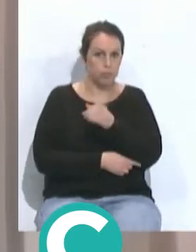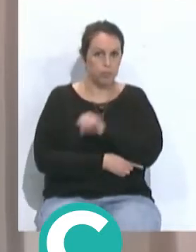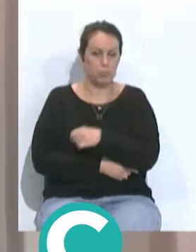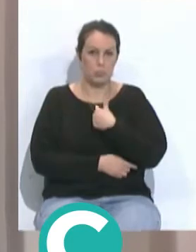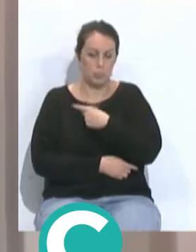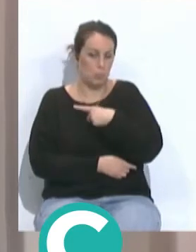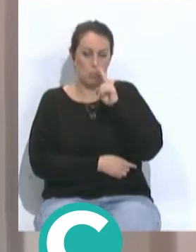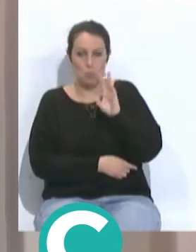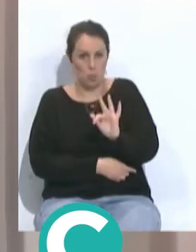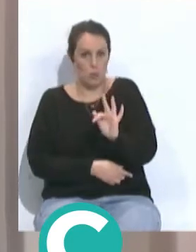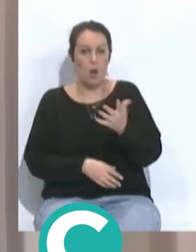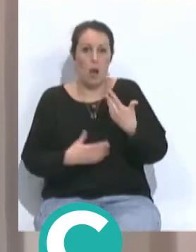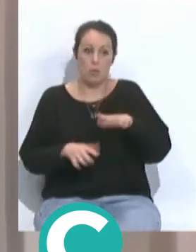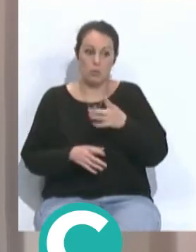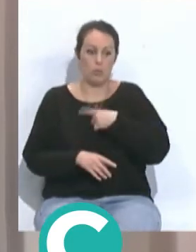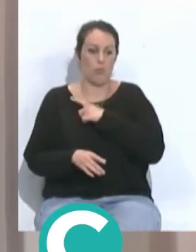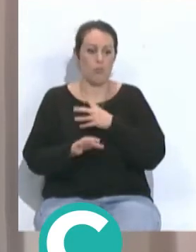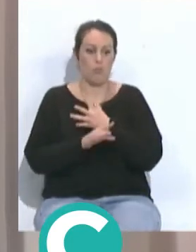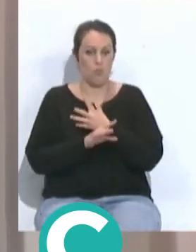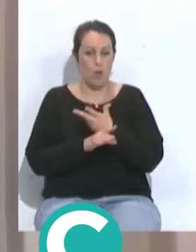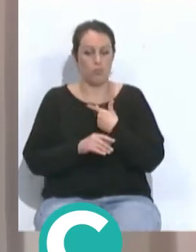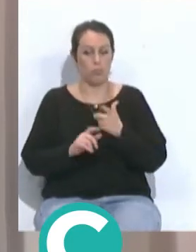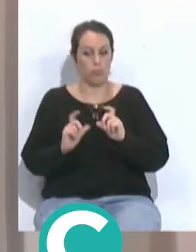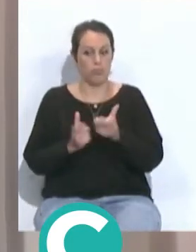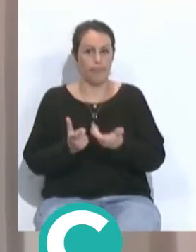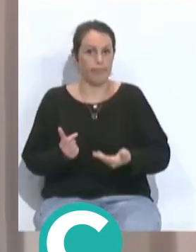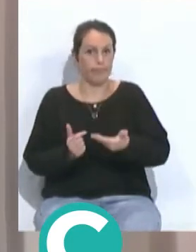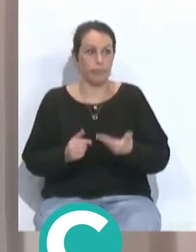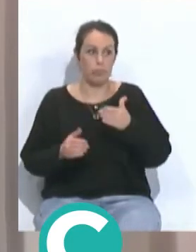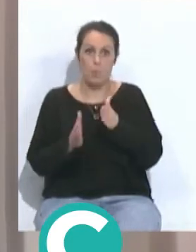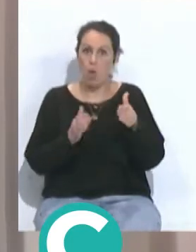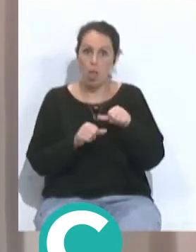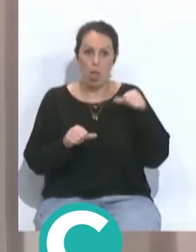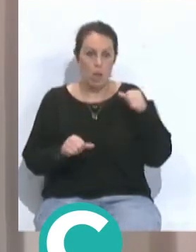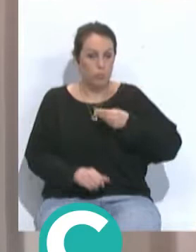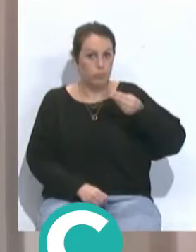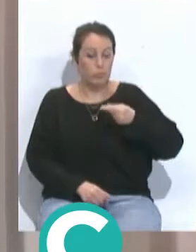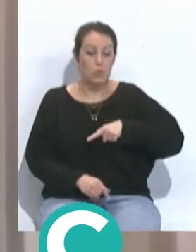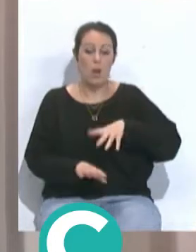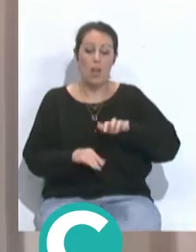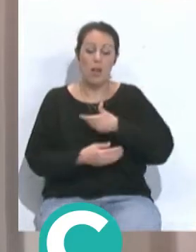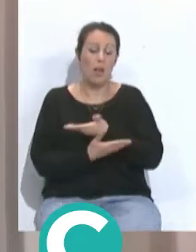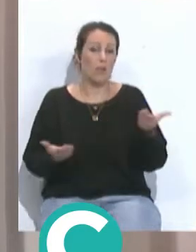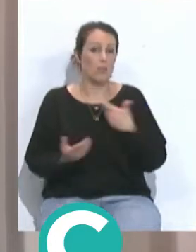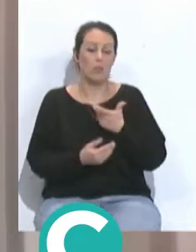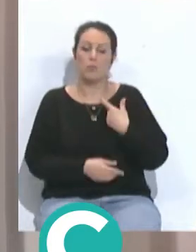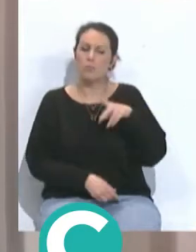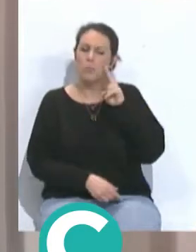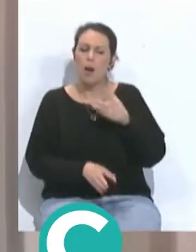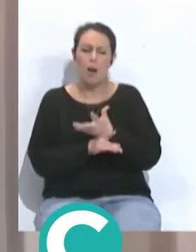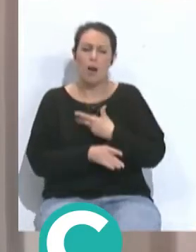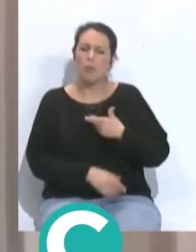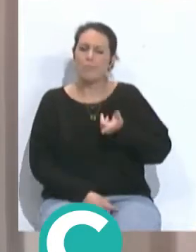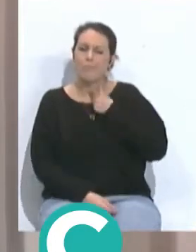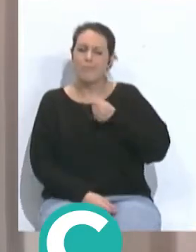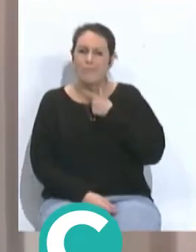optimista, pese a que vamos a jugar contra un gran equipo, un equipo que está haciendo una temporada muy buena, pero yo confío mucho en el Cádiz. Da gusto lo jugar, da gusto